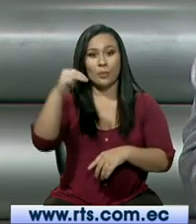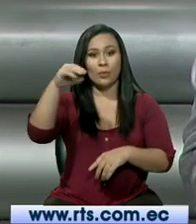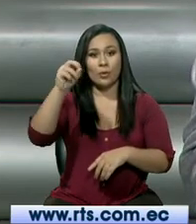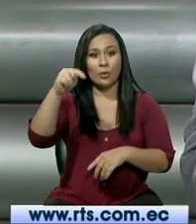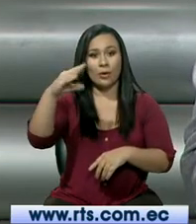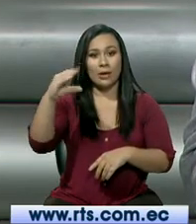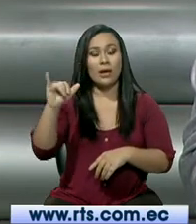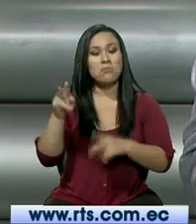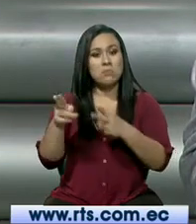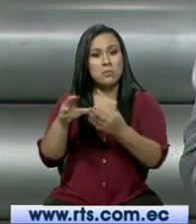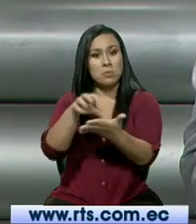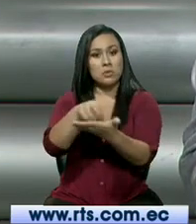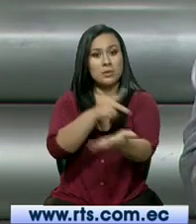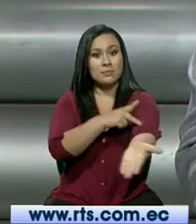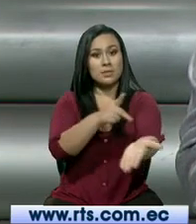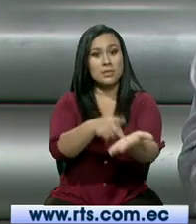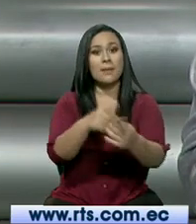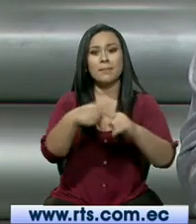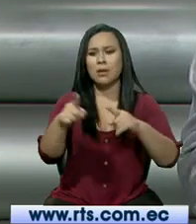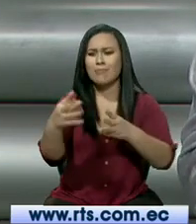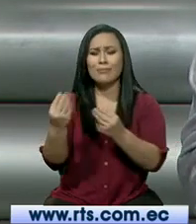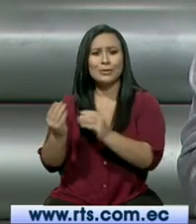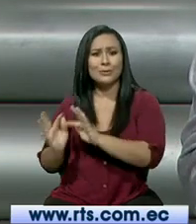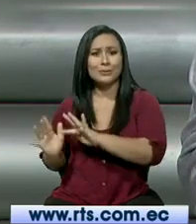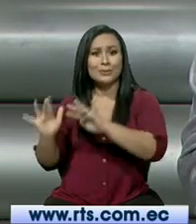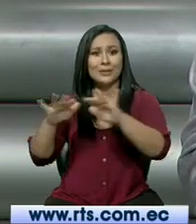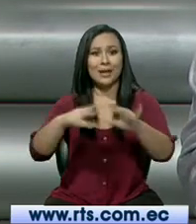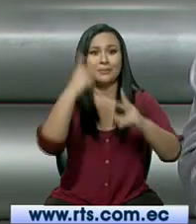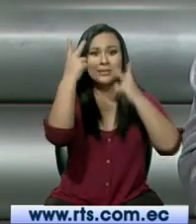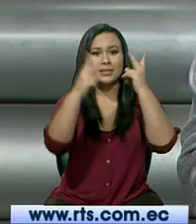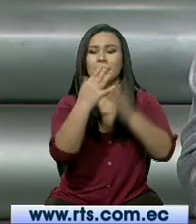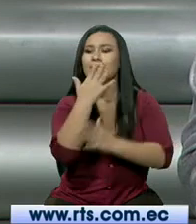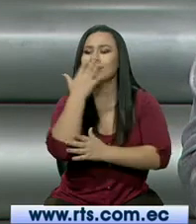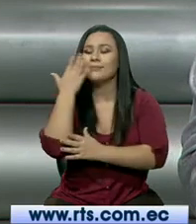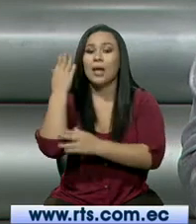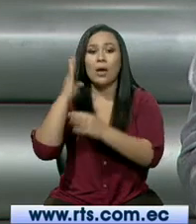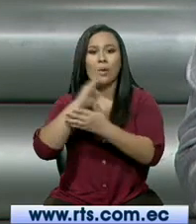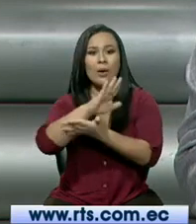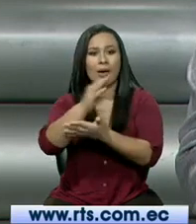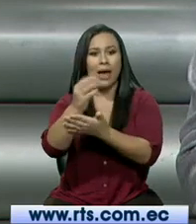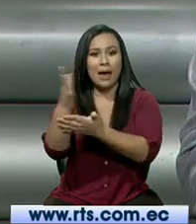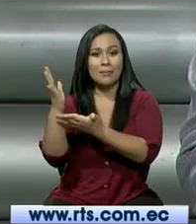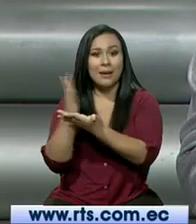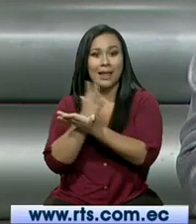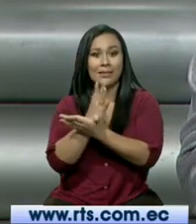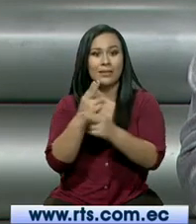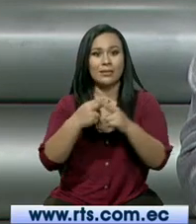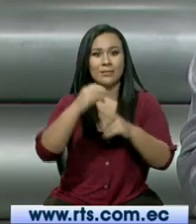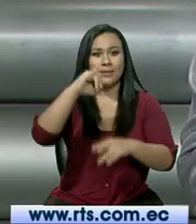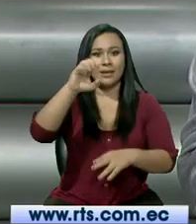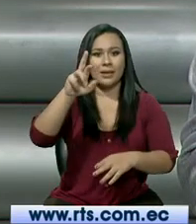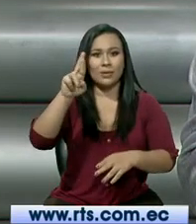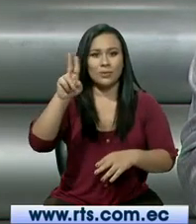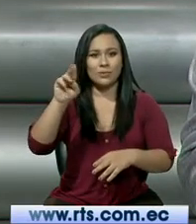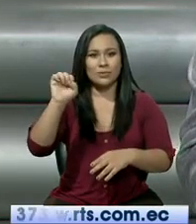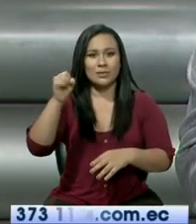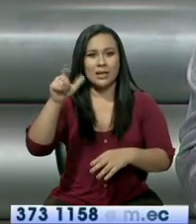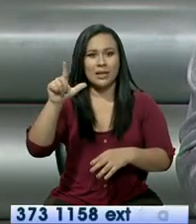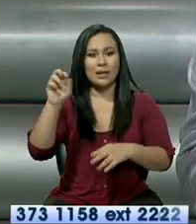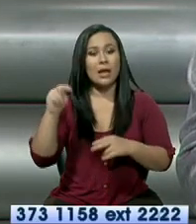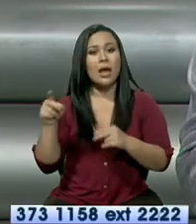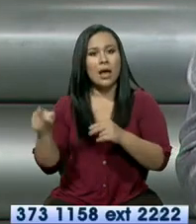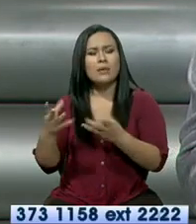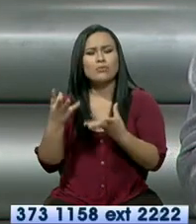Pero sin lugar a dudas, uno de los lugares más visitados es el Bosque Protector Jerusalén, ubicado en la parroquia Malchingui,